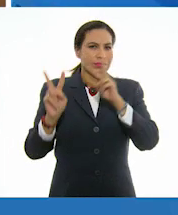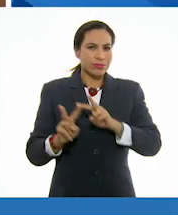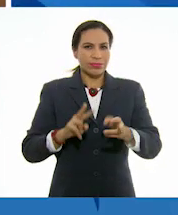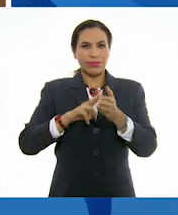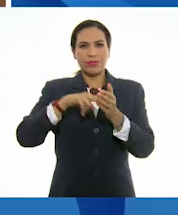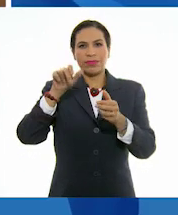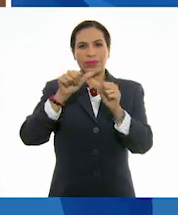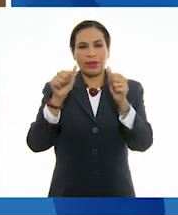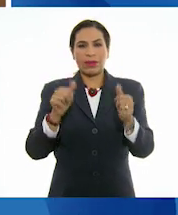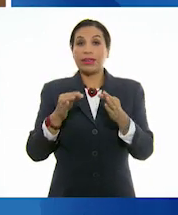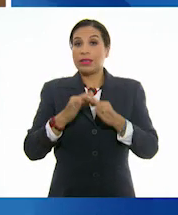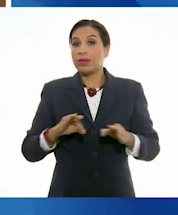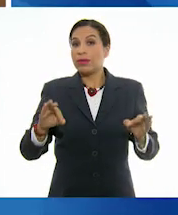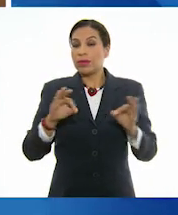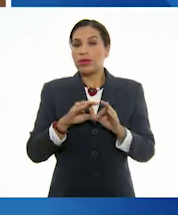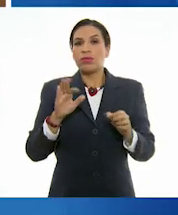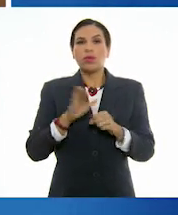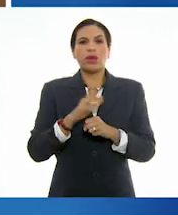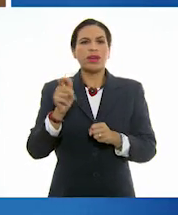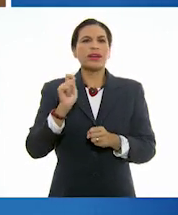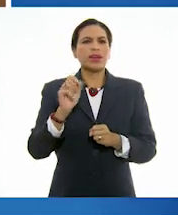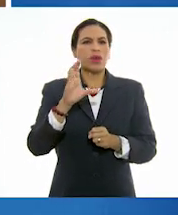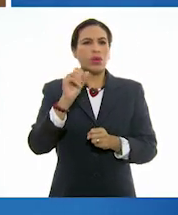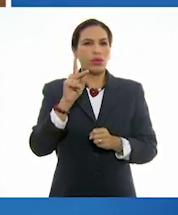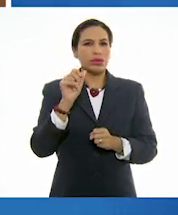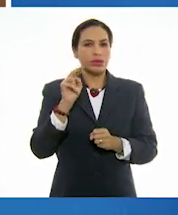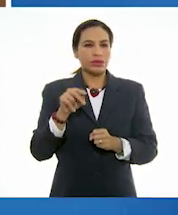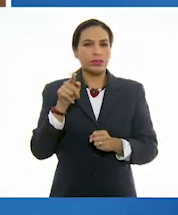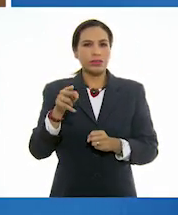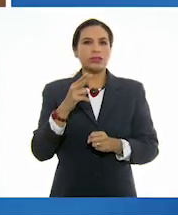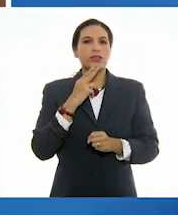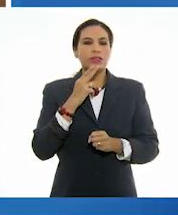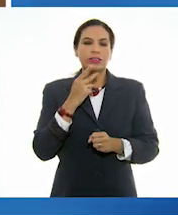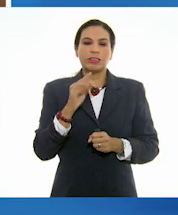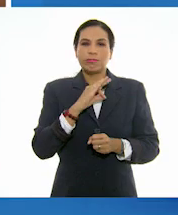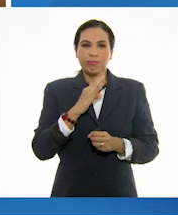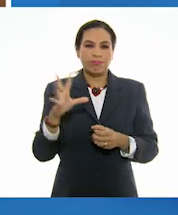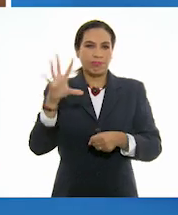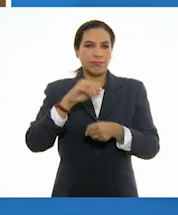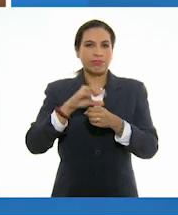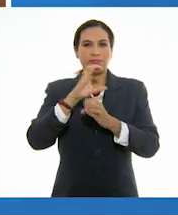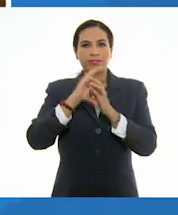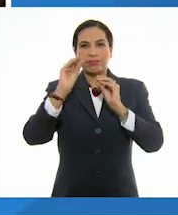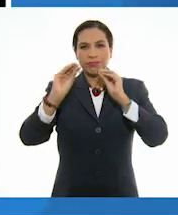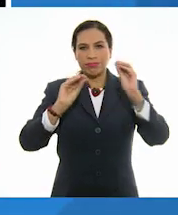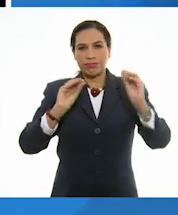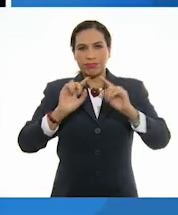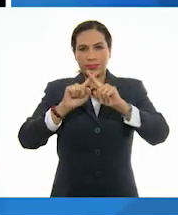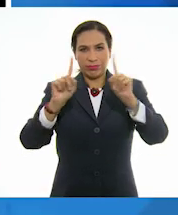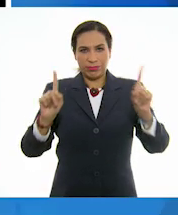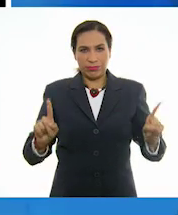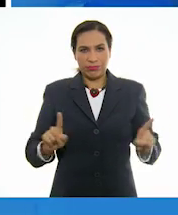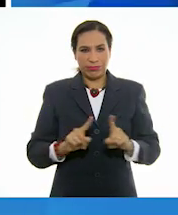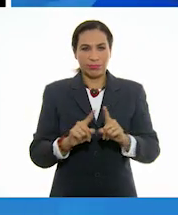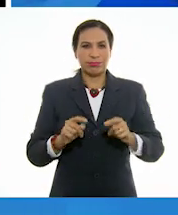artes visuales también es una palabra muy importante, porque la composición es el arte de acomodar los objetos en el espacio.